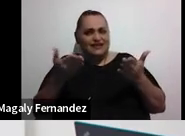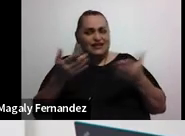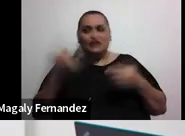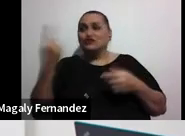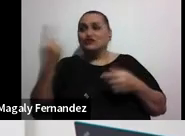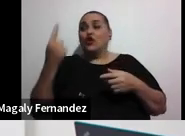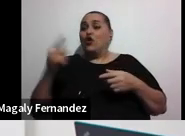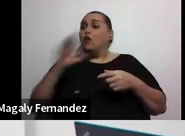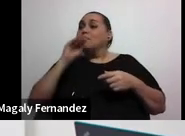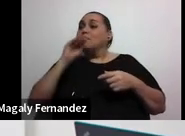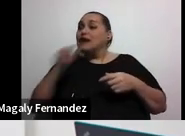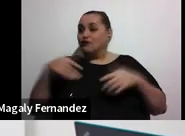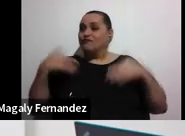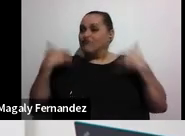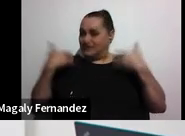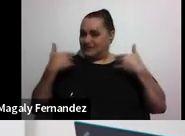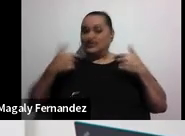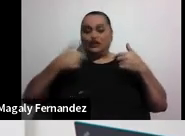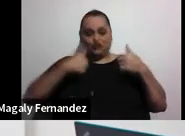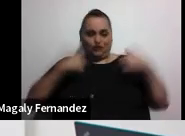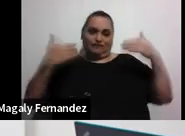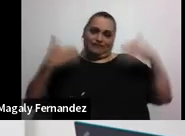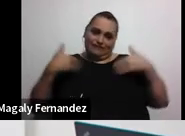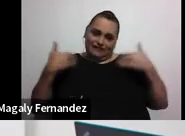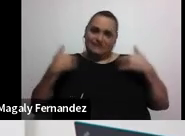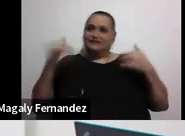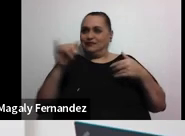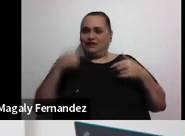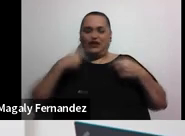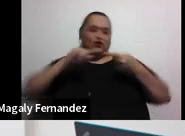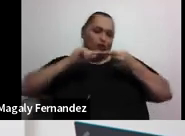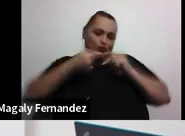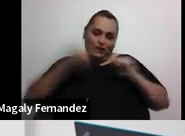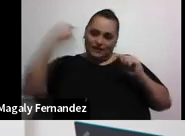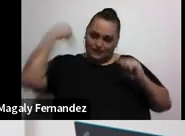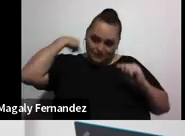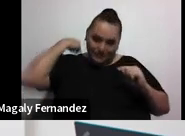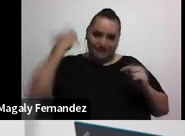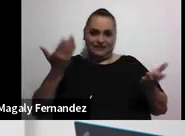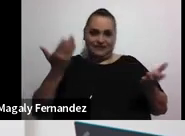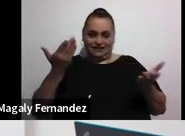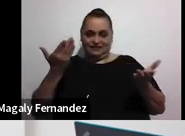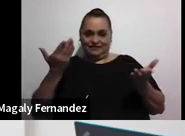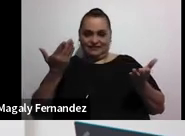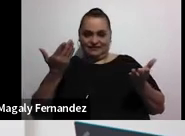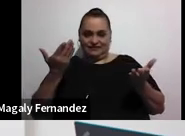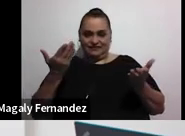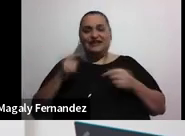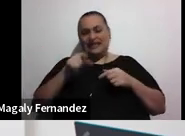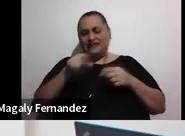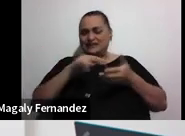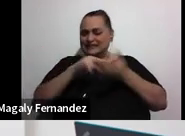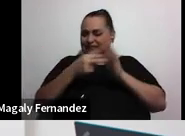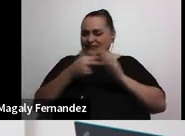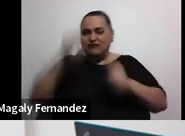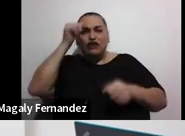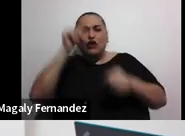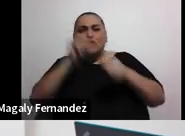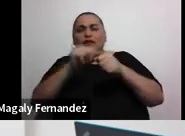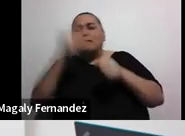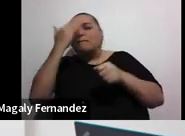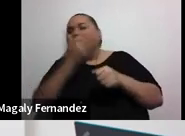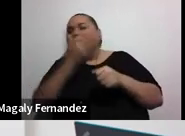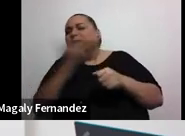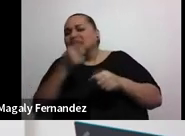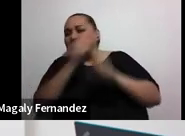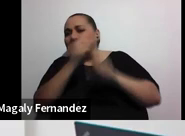feliz el perro sino es para que yo esté feliz para que no me duela la espalda y recordar para qué hacemos las cosas lo